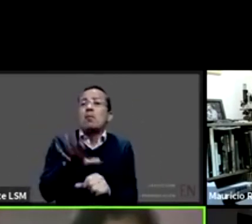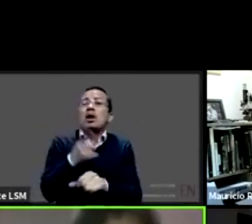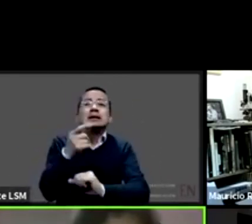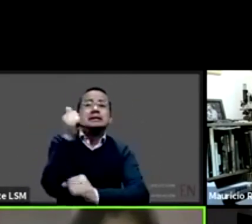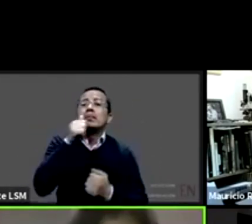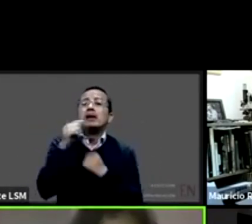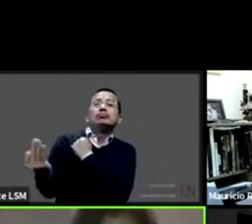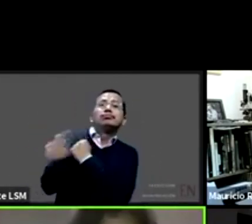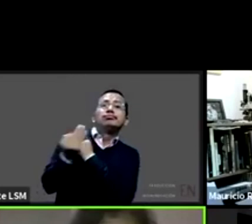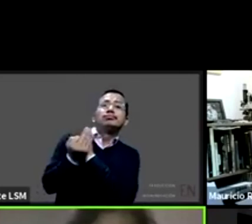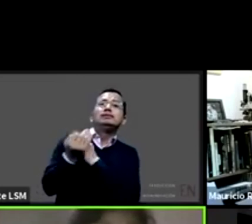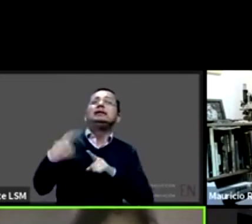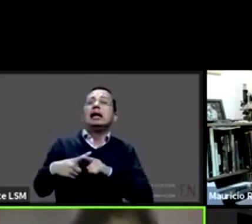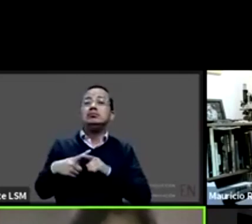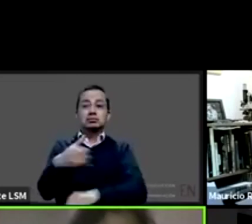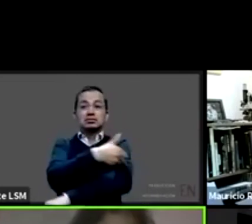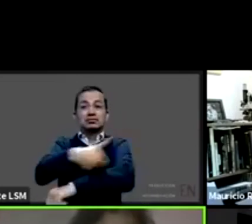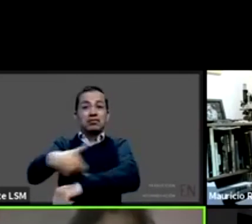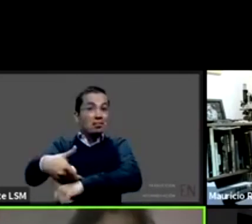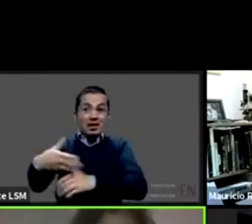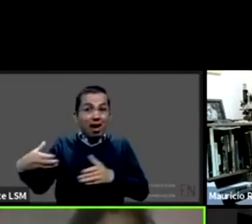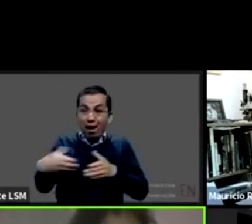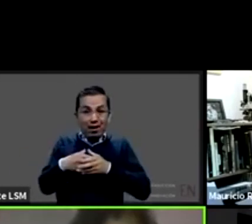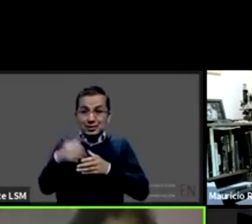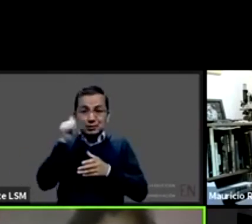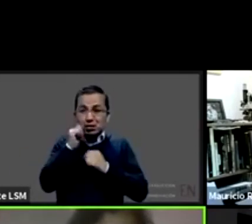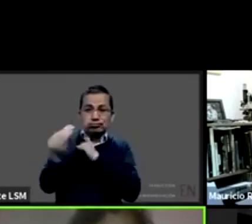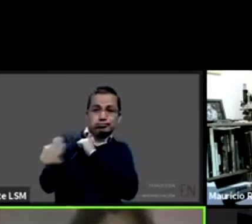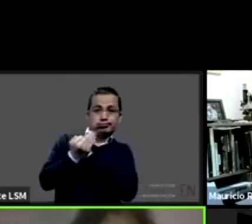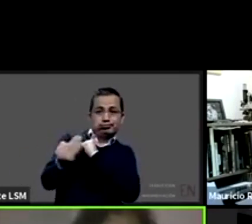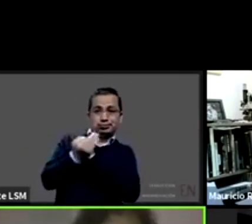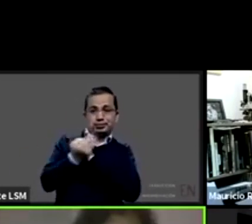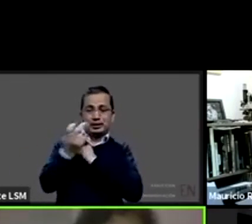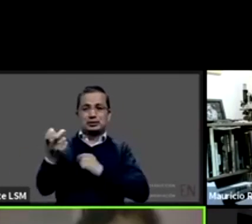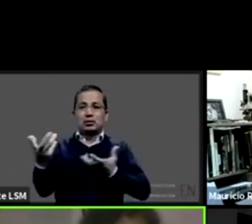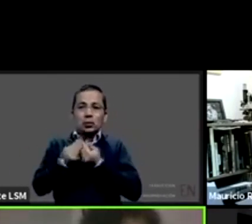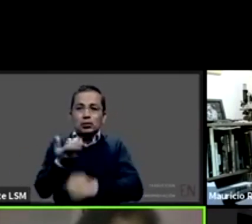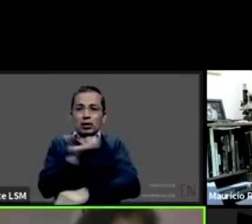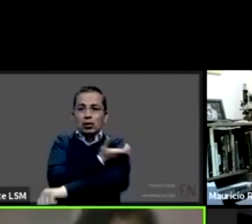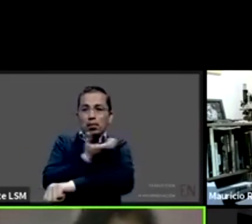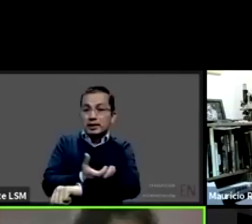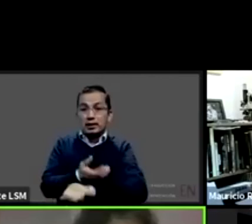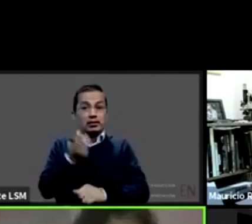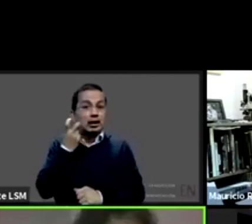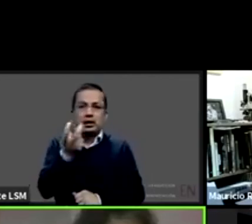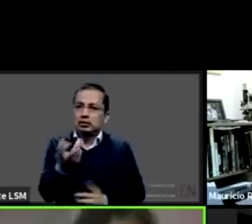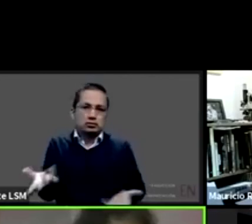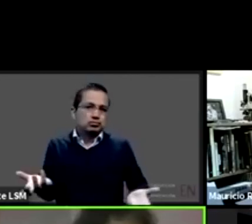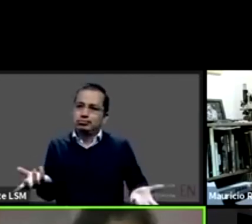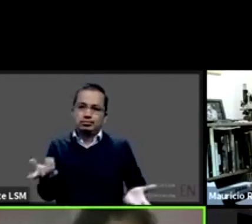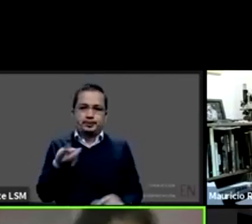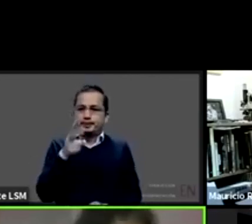traducir perfectamente quien te conoce quien te interpreta ¿no? pues este la verdad es que